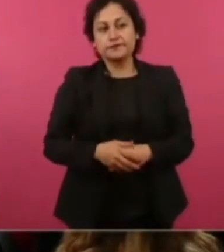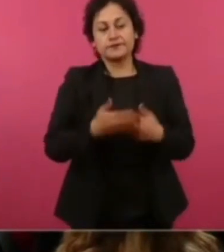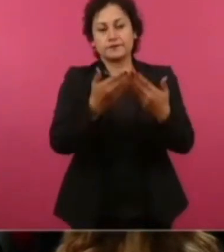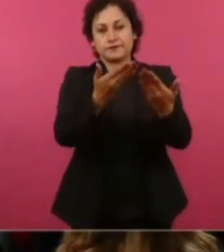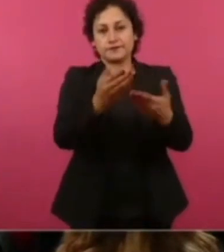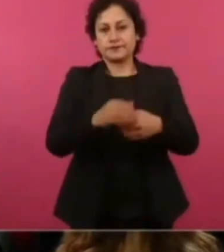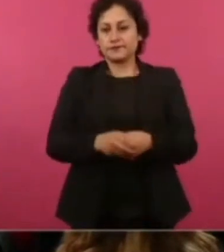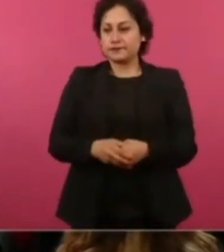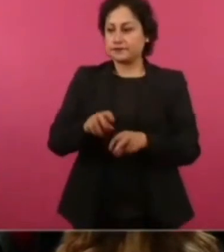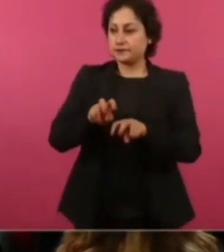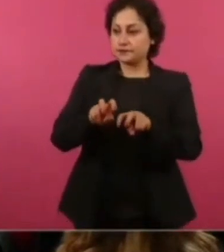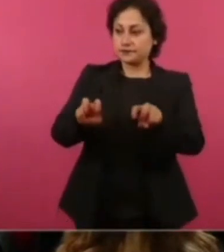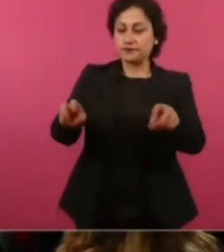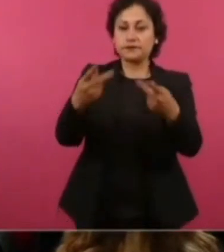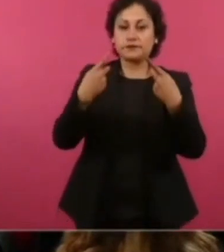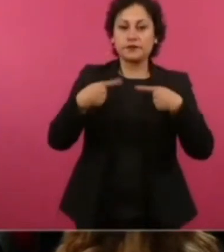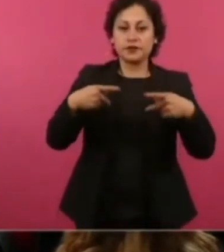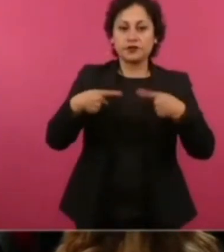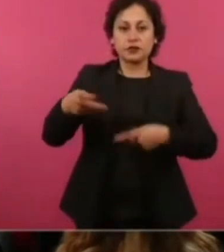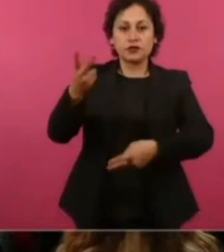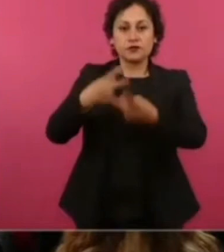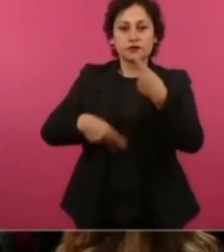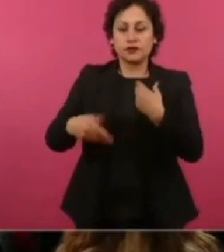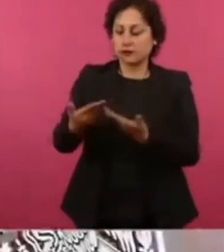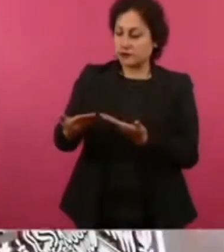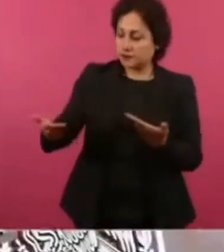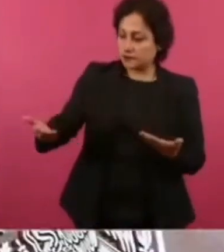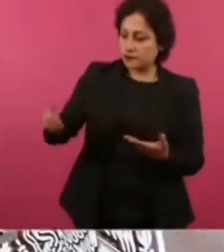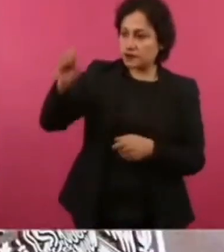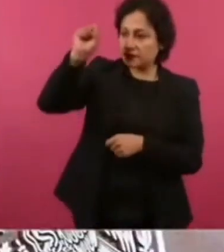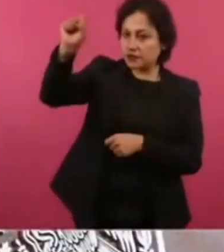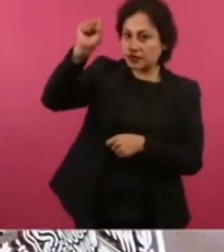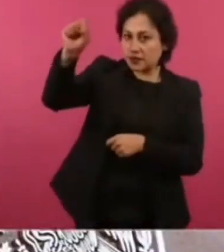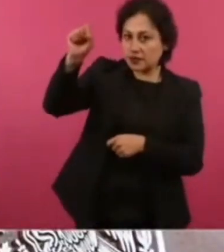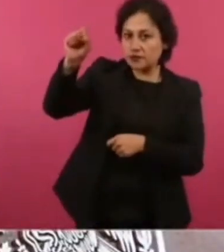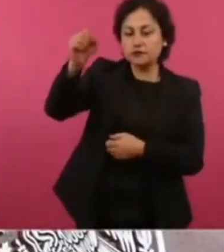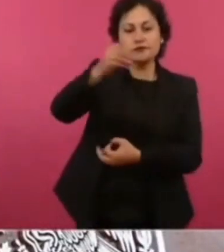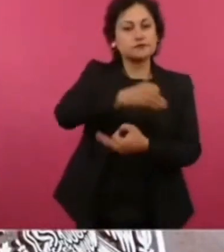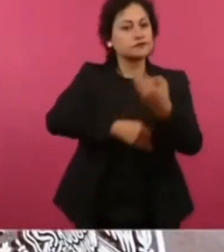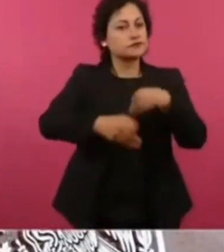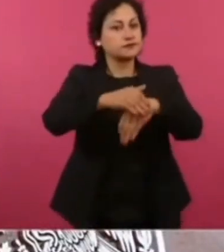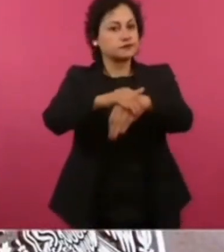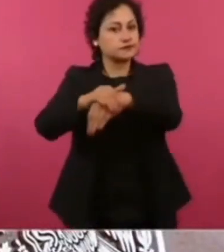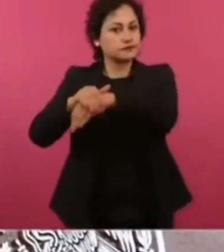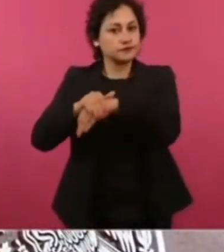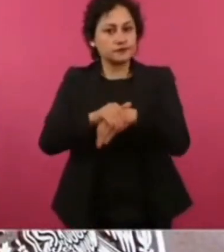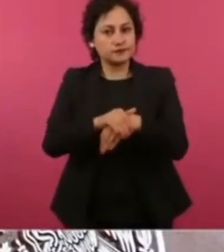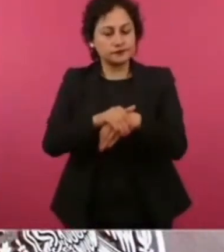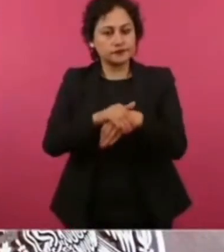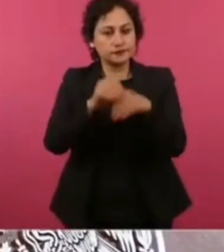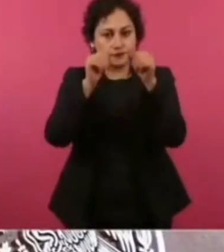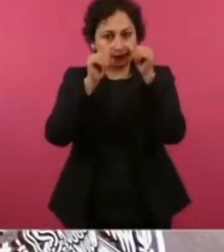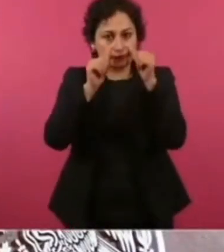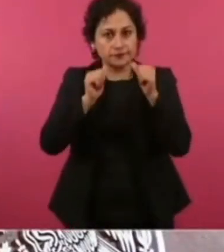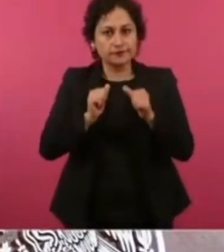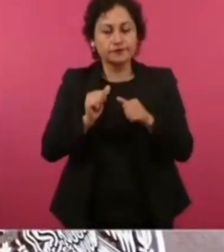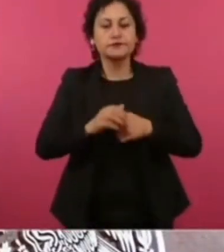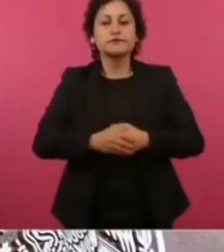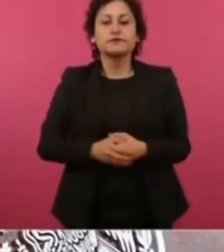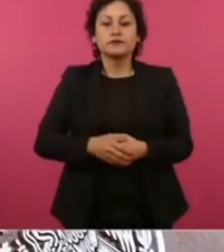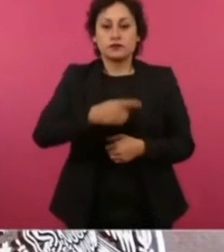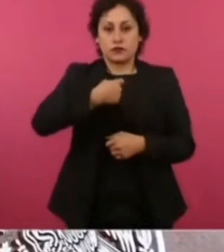sindicatos hermanos amigos todos para la asociación sindical de